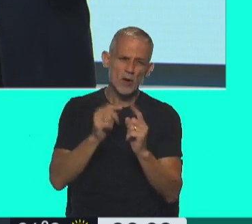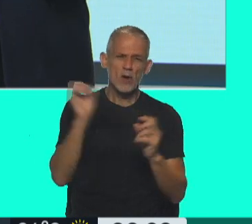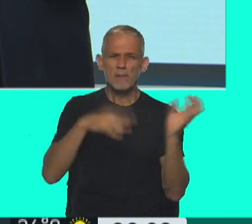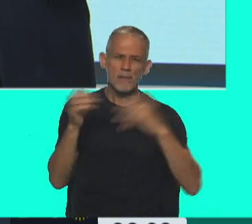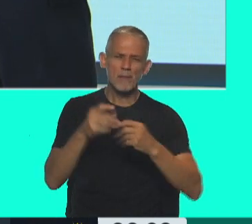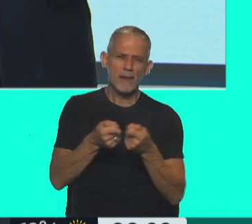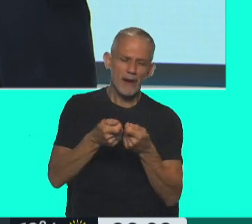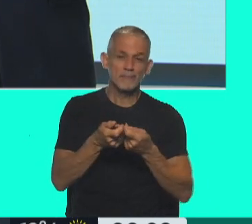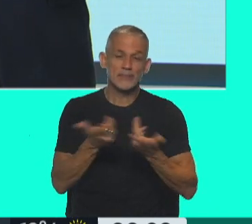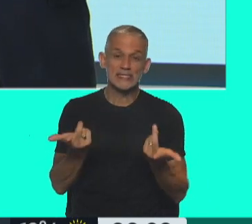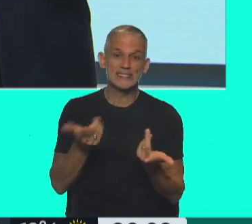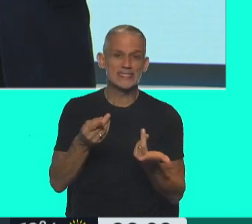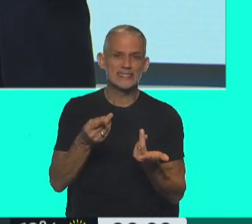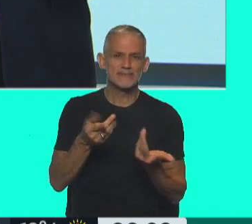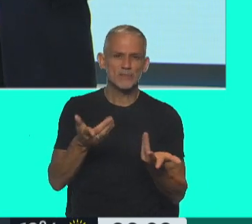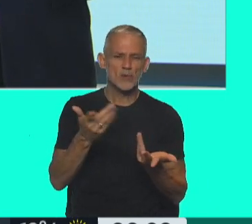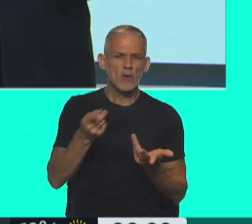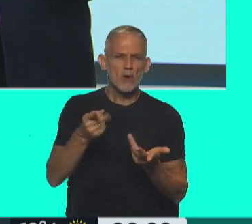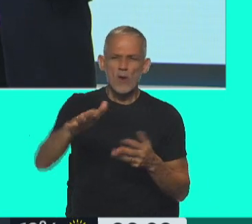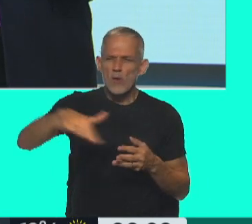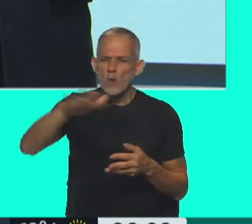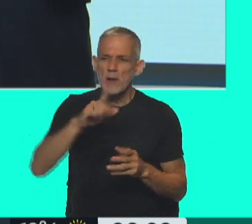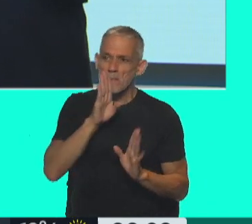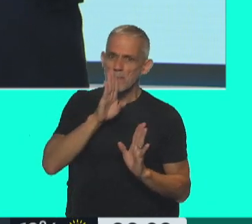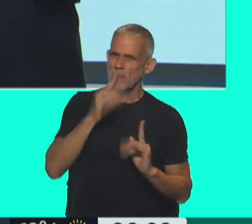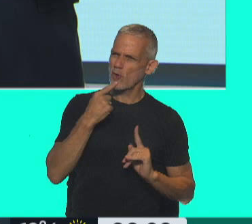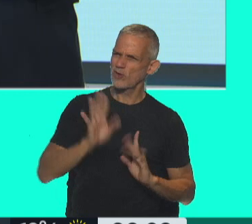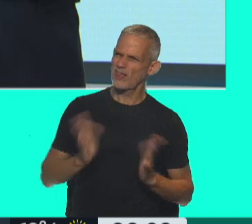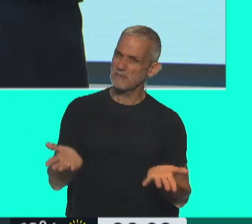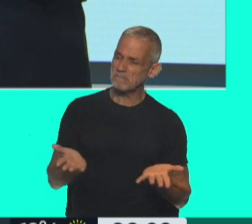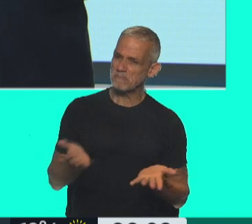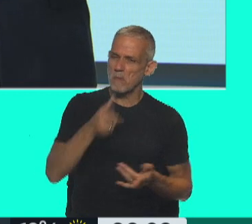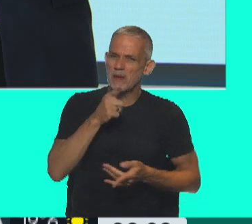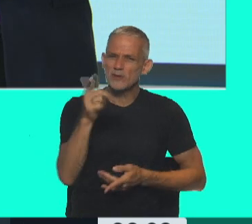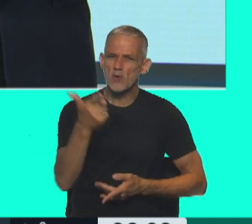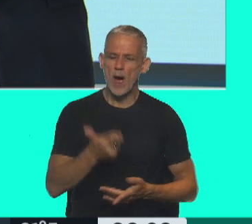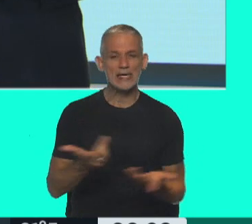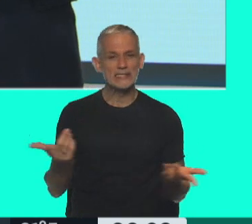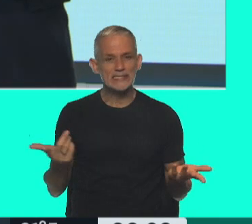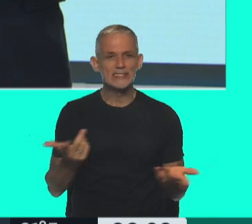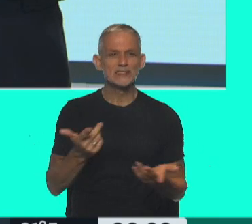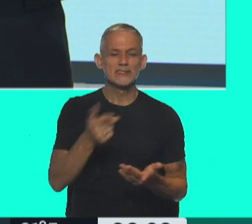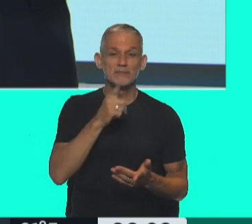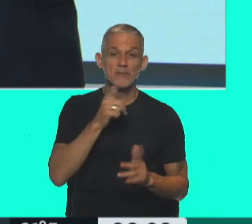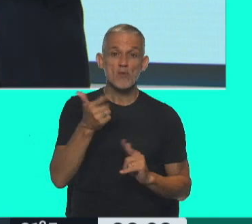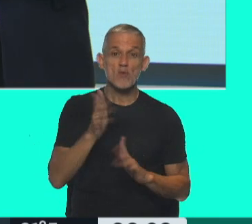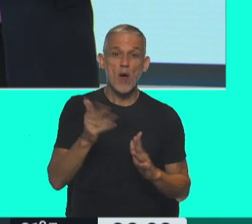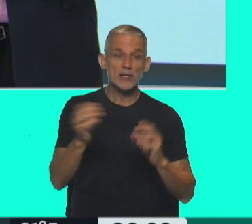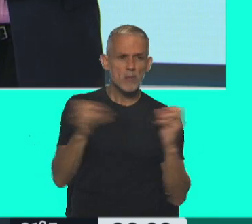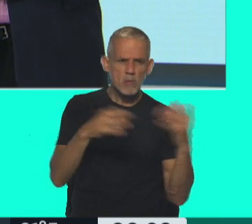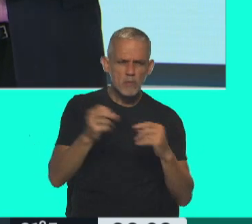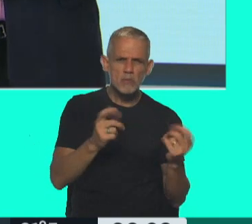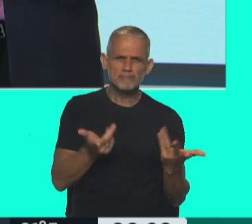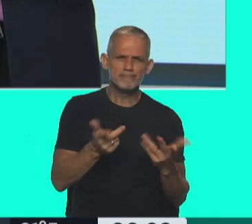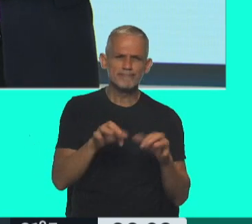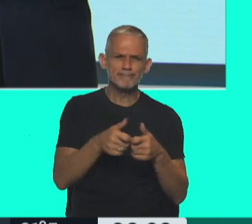callada en determinados ámbitos. No se habla, es como que no existiera, como que no hubieran existido estos chats. Sin embargo,